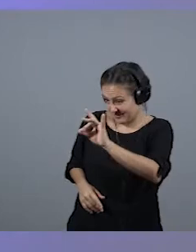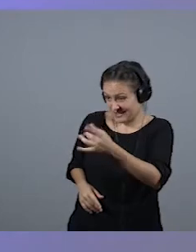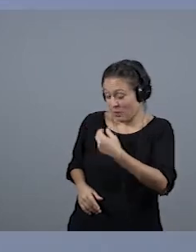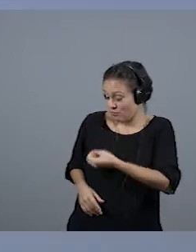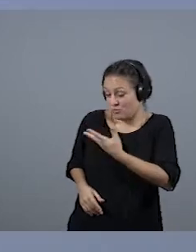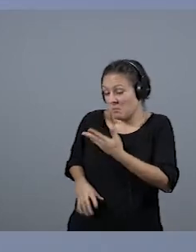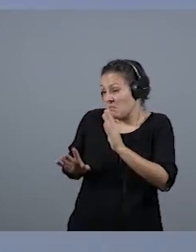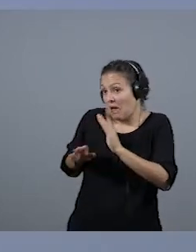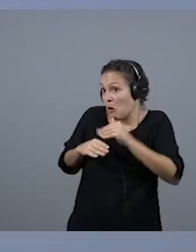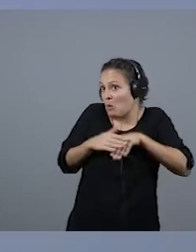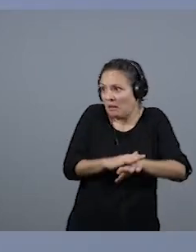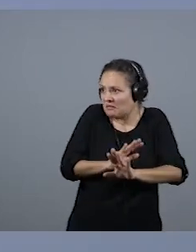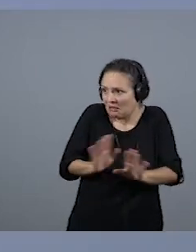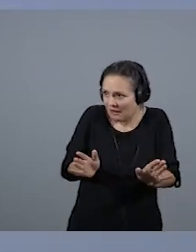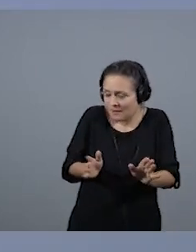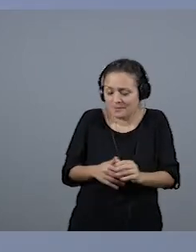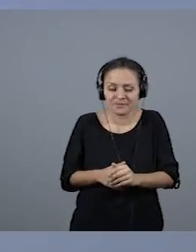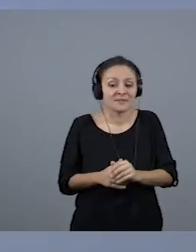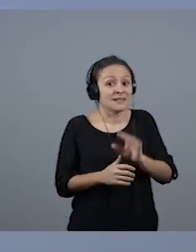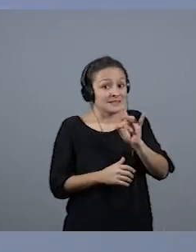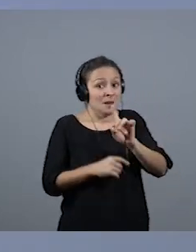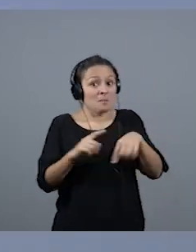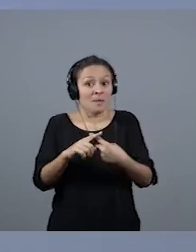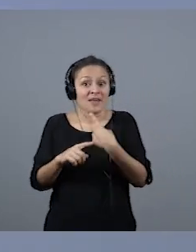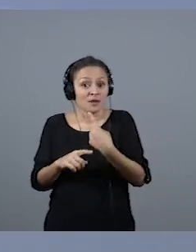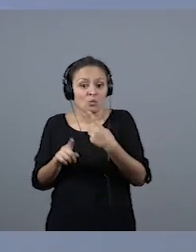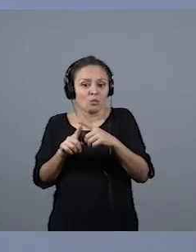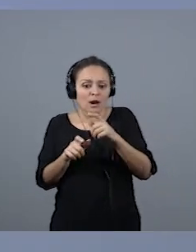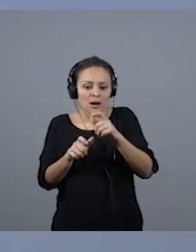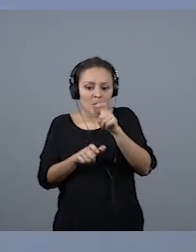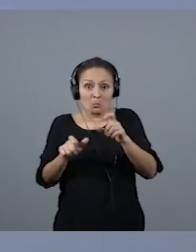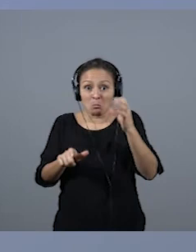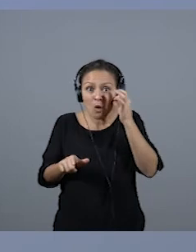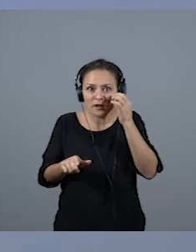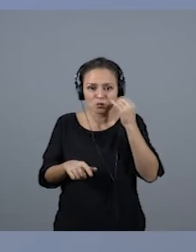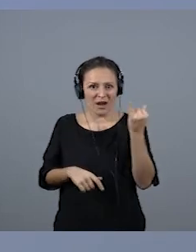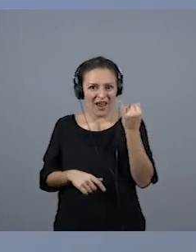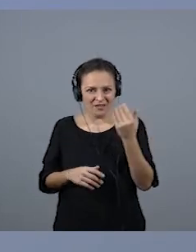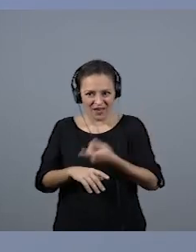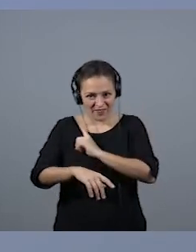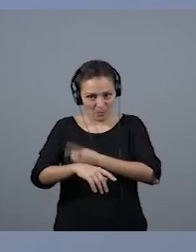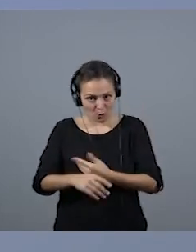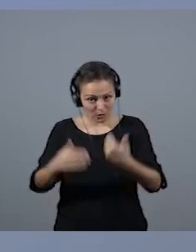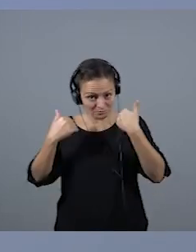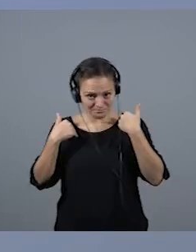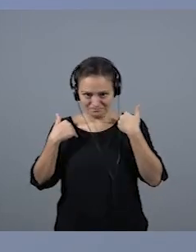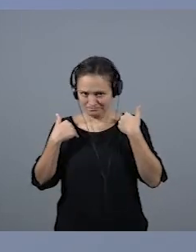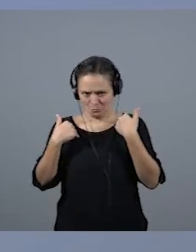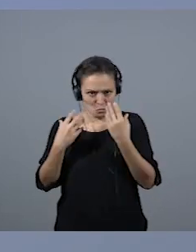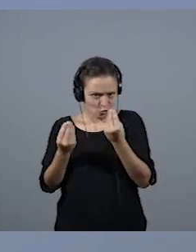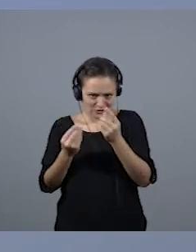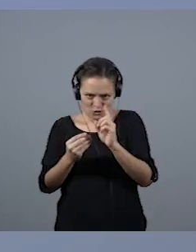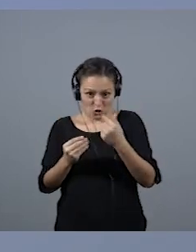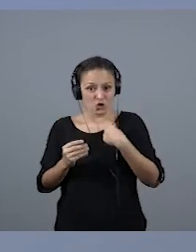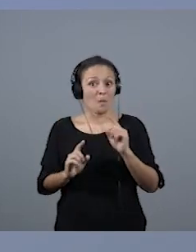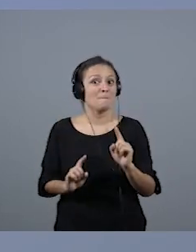quedó. Pero sí es verdad que digo, no había muchas mujeres que llegaran a jefa de deporte, yo fui la primera jefa de deporte,